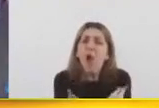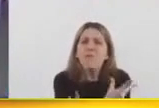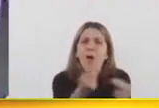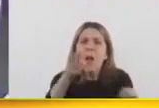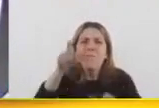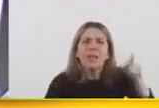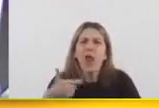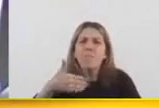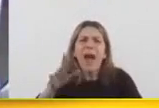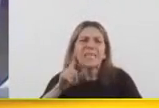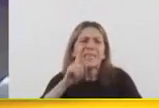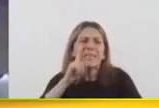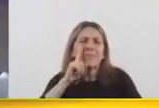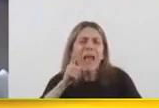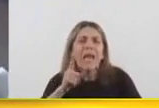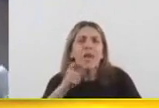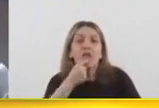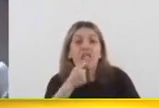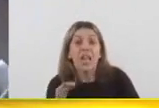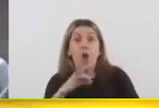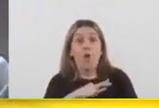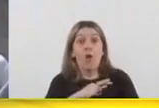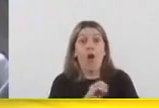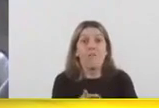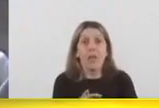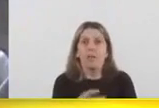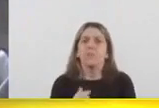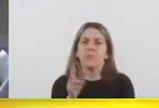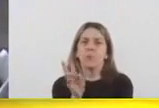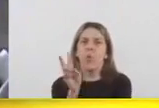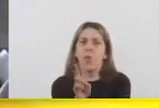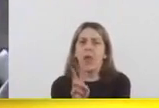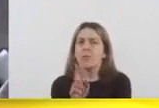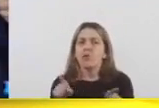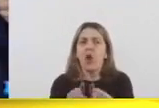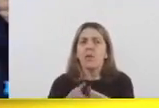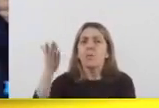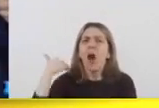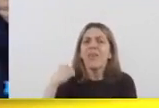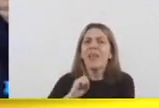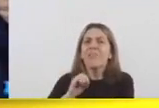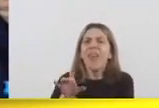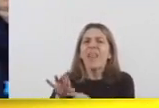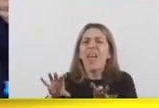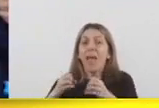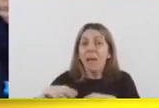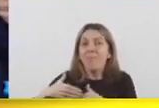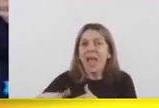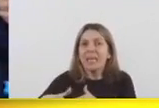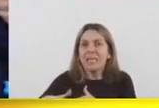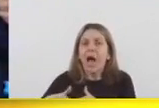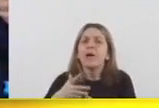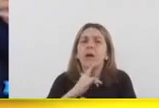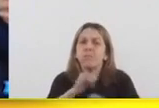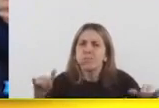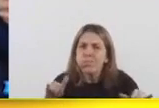Y los cuidamos. Los cuidamos del mismo modo que cuando al comienzo de la pandemia les dijimos, por favor, quédense en